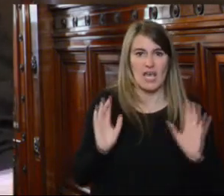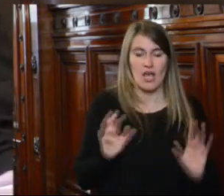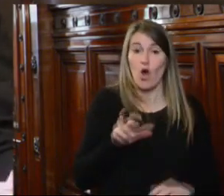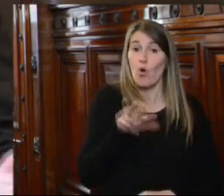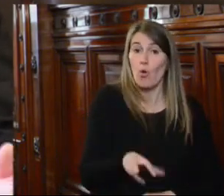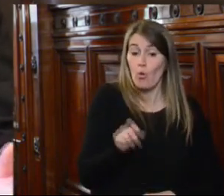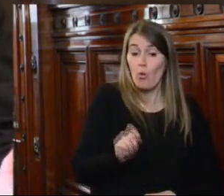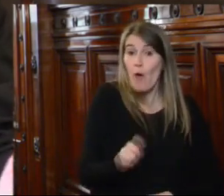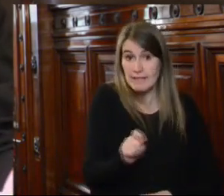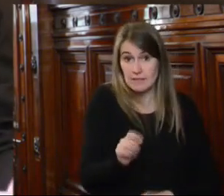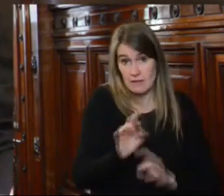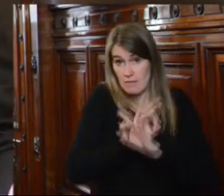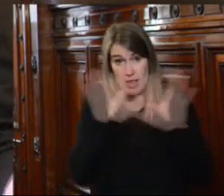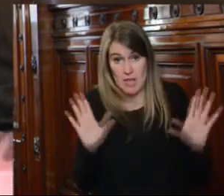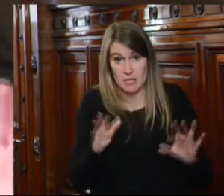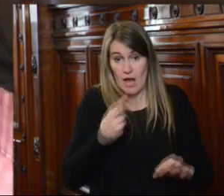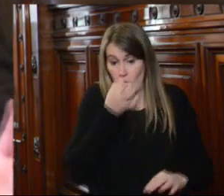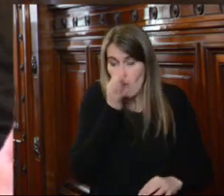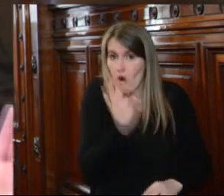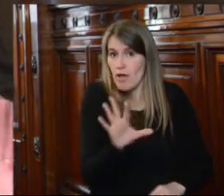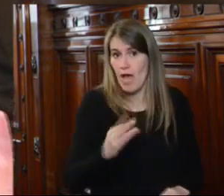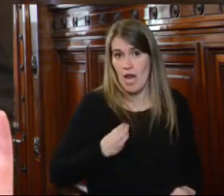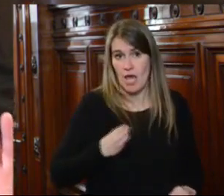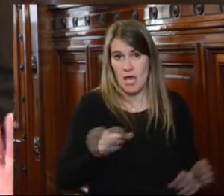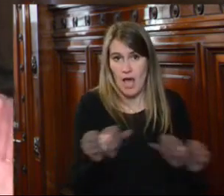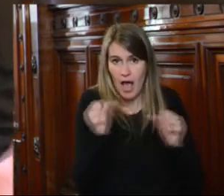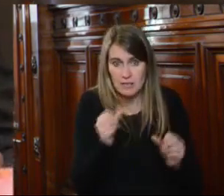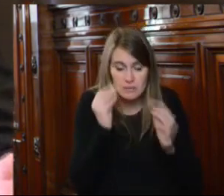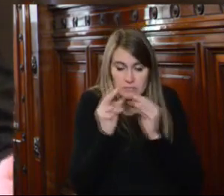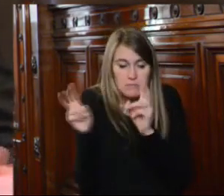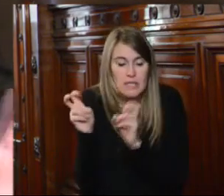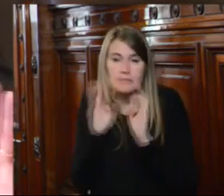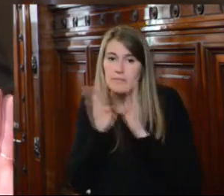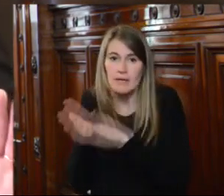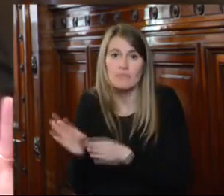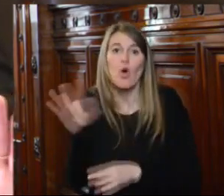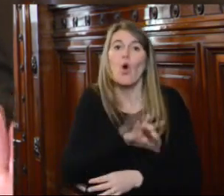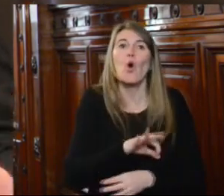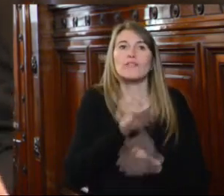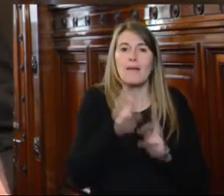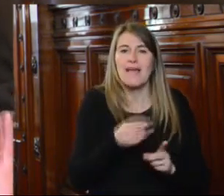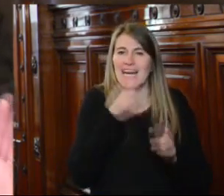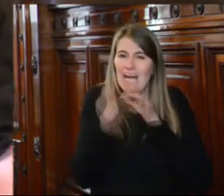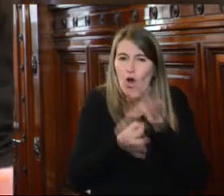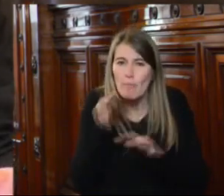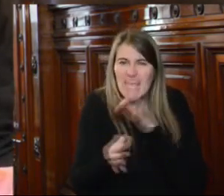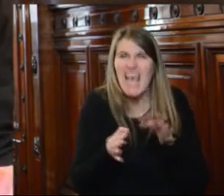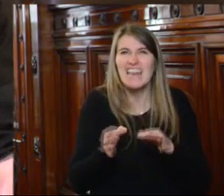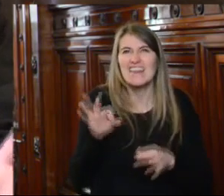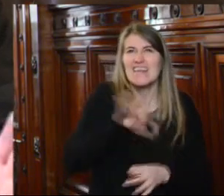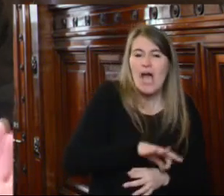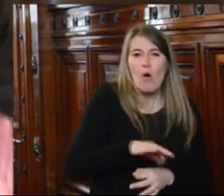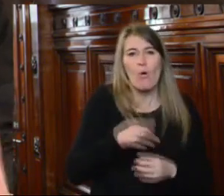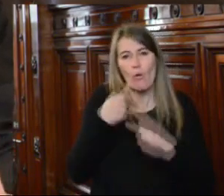jueces tampoco podría emitir recomendaciones o sugerencias genéricas en el sentido de si hay algún otro caso